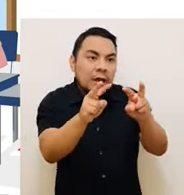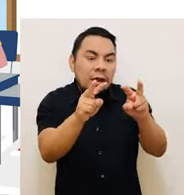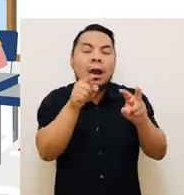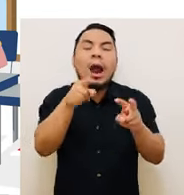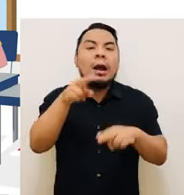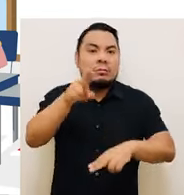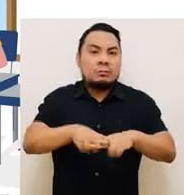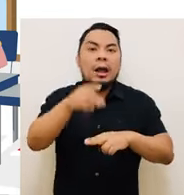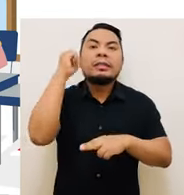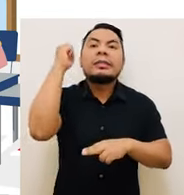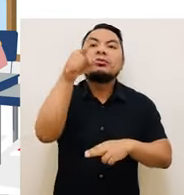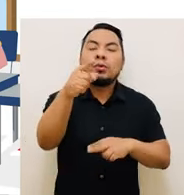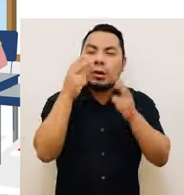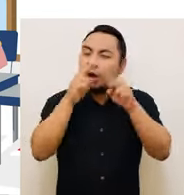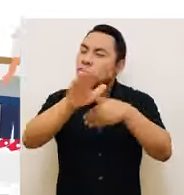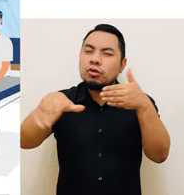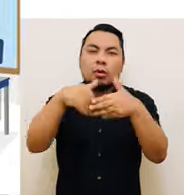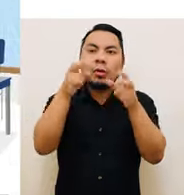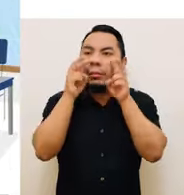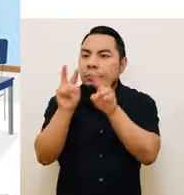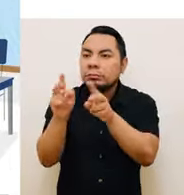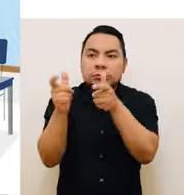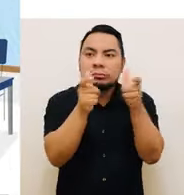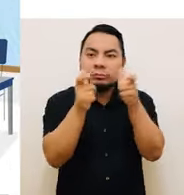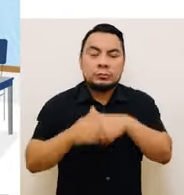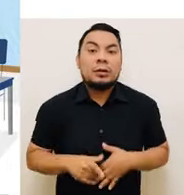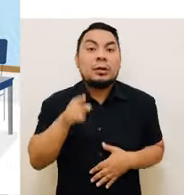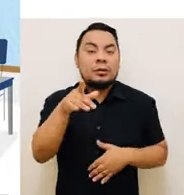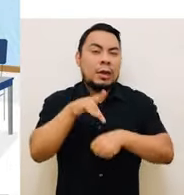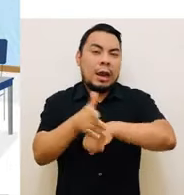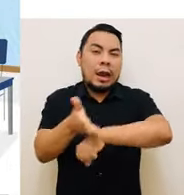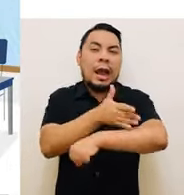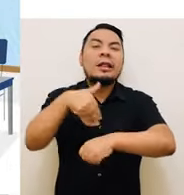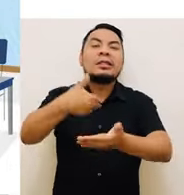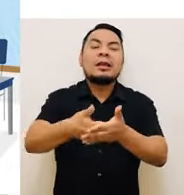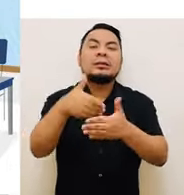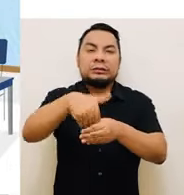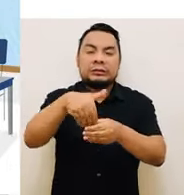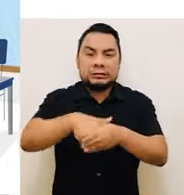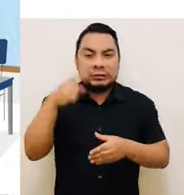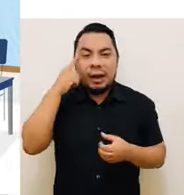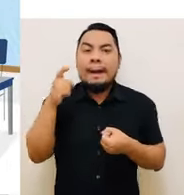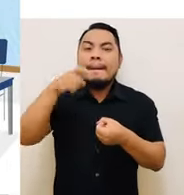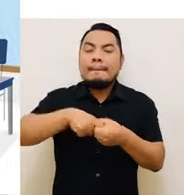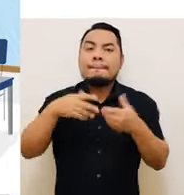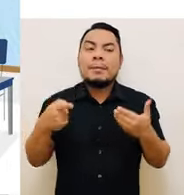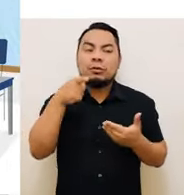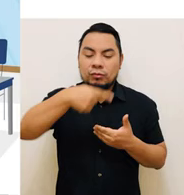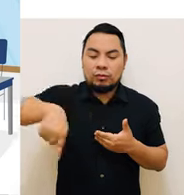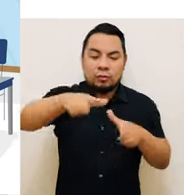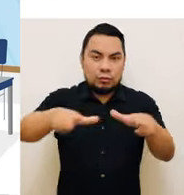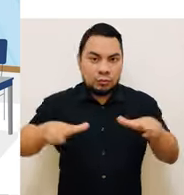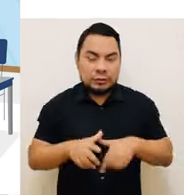derecho a presenciar todos los actos de la mesa. Se te recomienda llegar temprano a la mesa de sufragio para participar en su